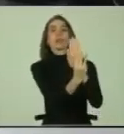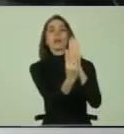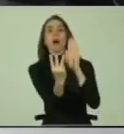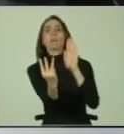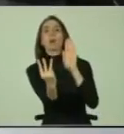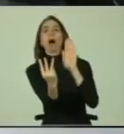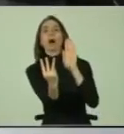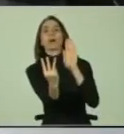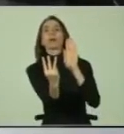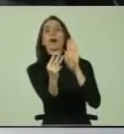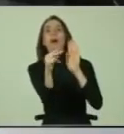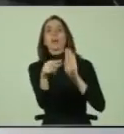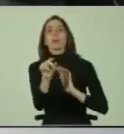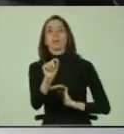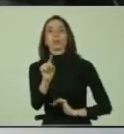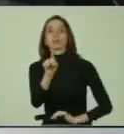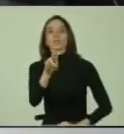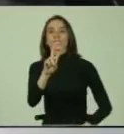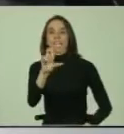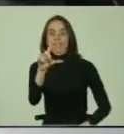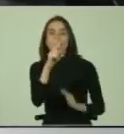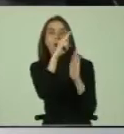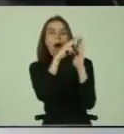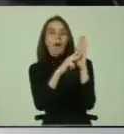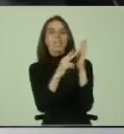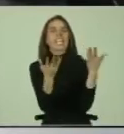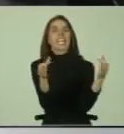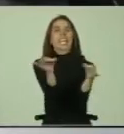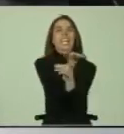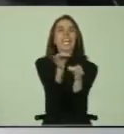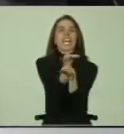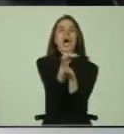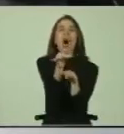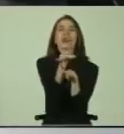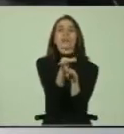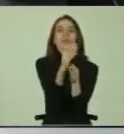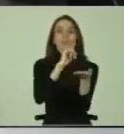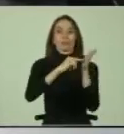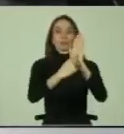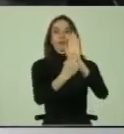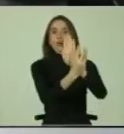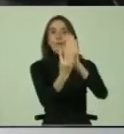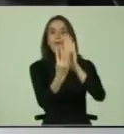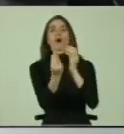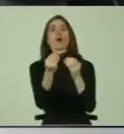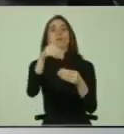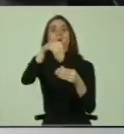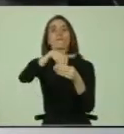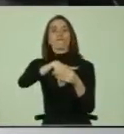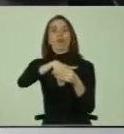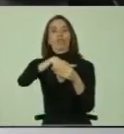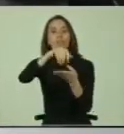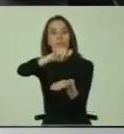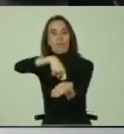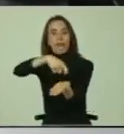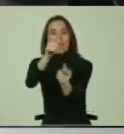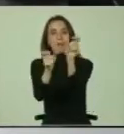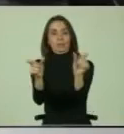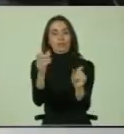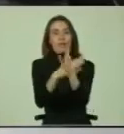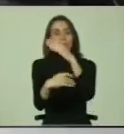página web del CERVEL para consultar las orientaciones recientemente publicadas sobre el voto de personas con discapacidad.